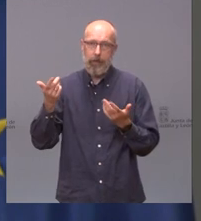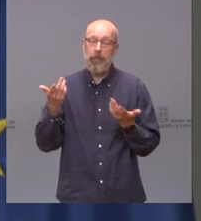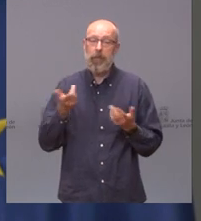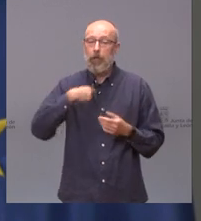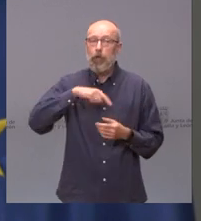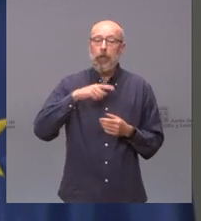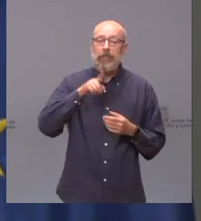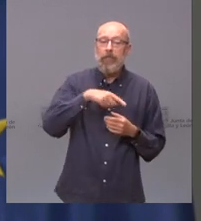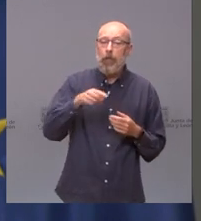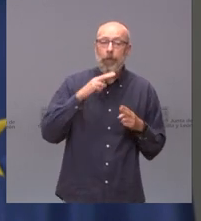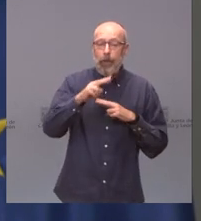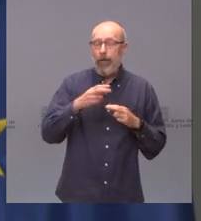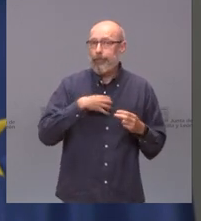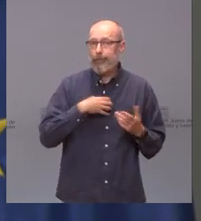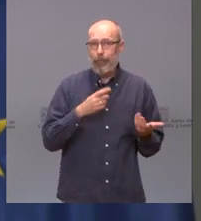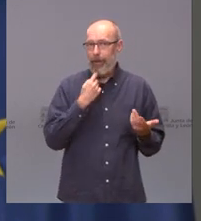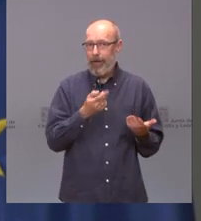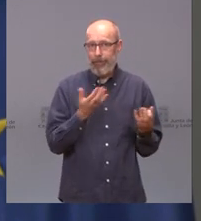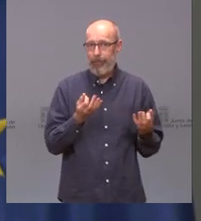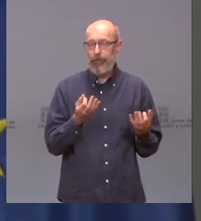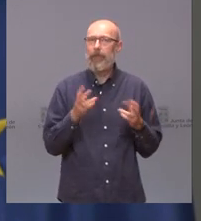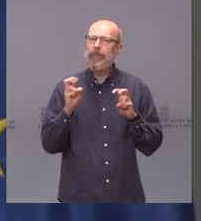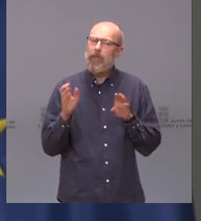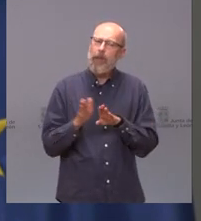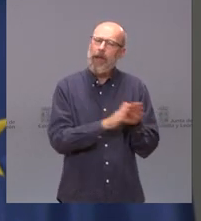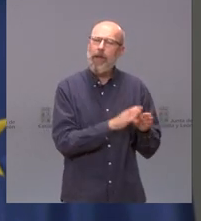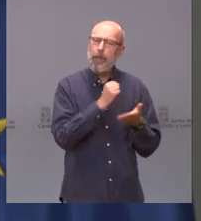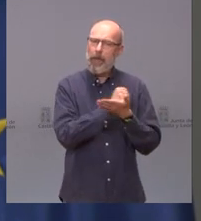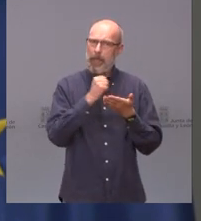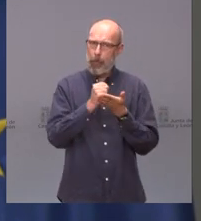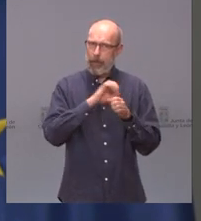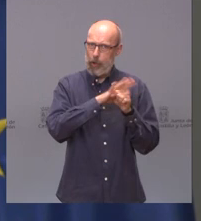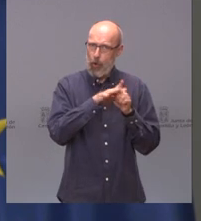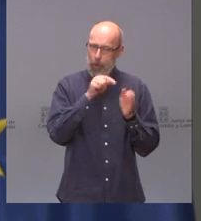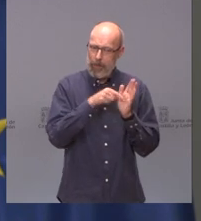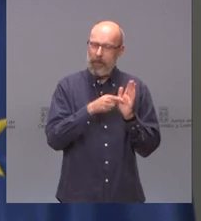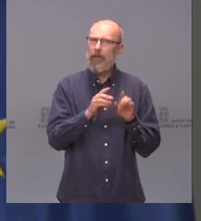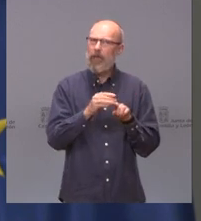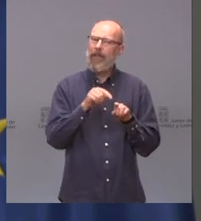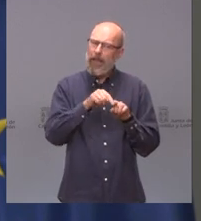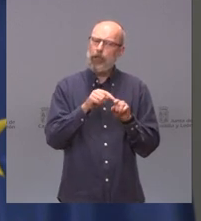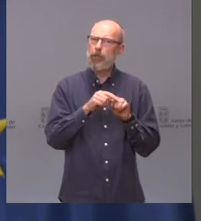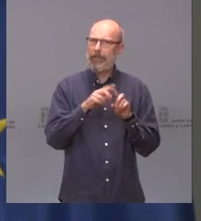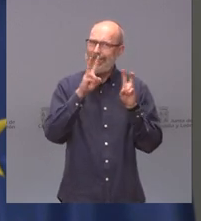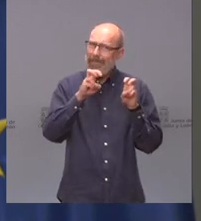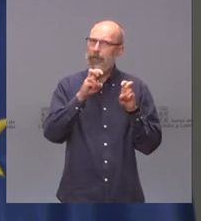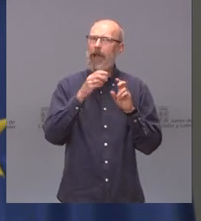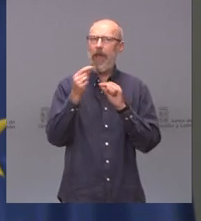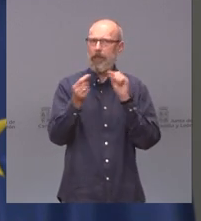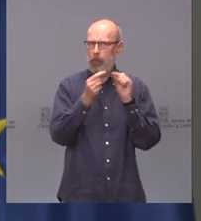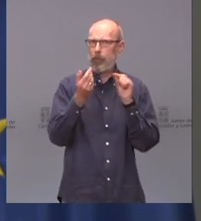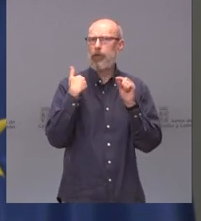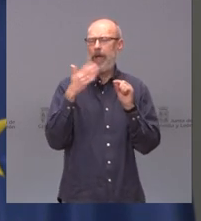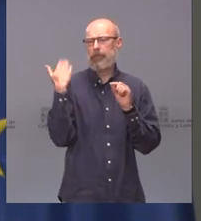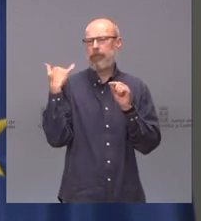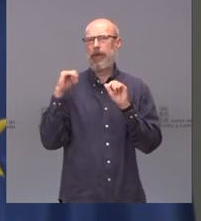nada y sobre el asunto del pasaporte COVID dice hay que recordar que este asunto ya se planteó al inicio de la crisis y hay que